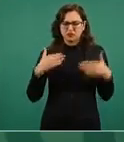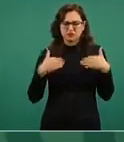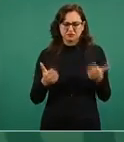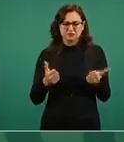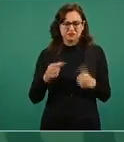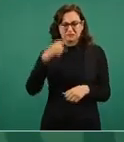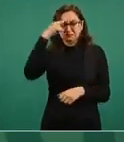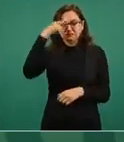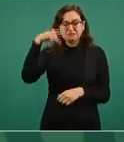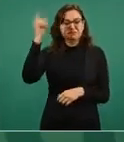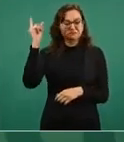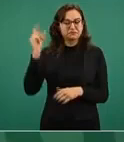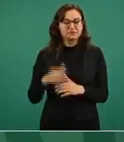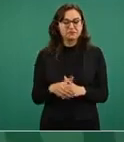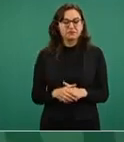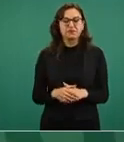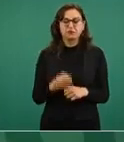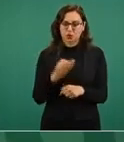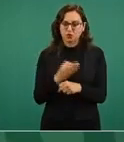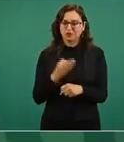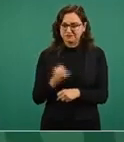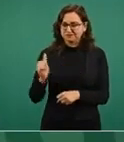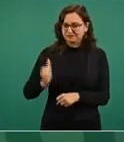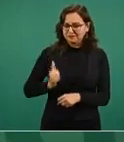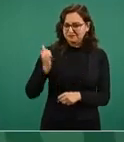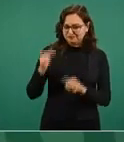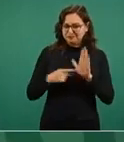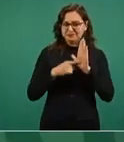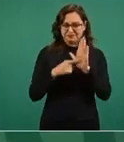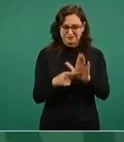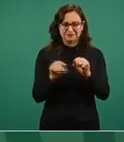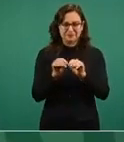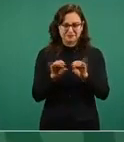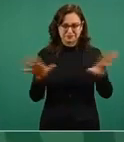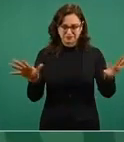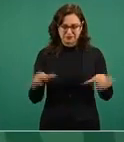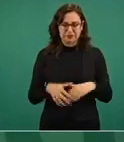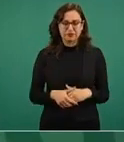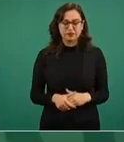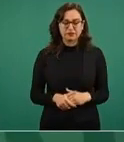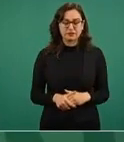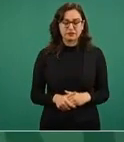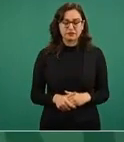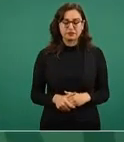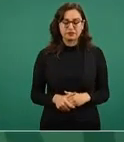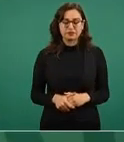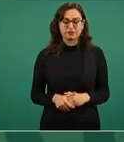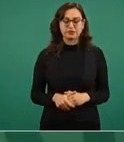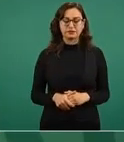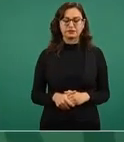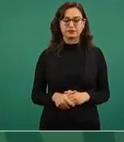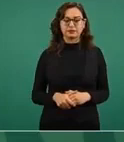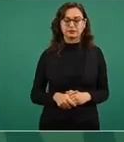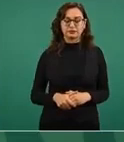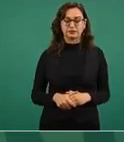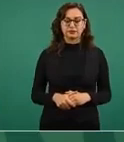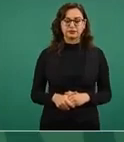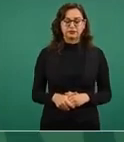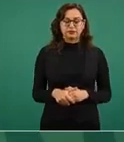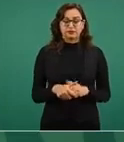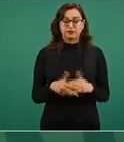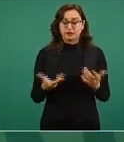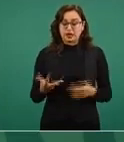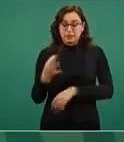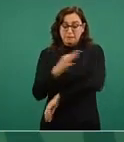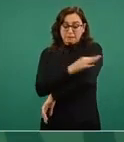La idea fundamental es el principio activo de las vacunas, es que exista una sustancia